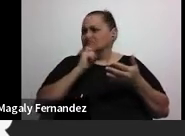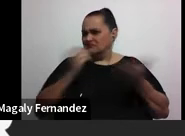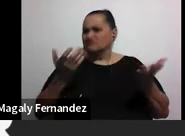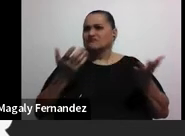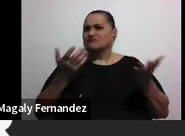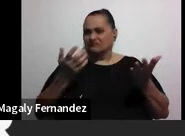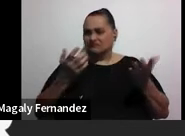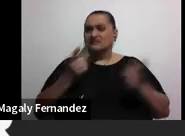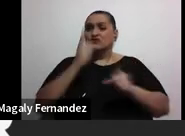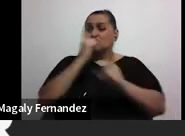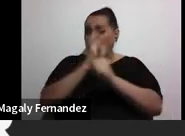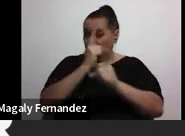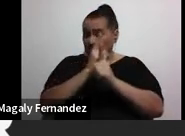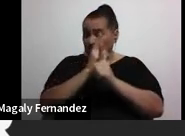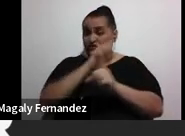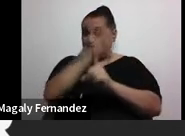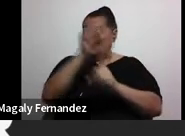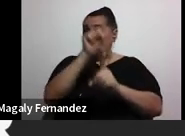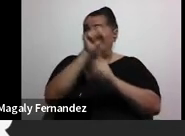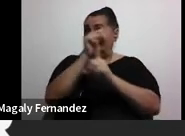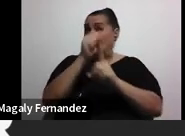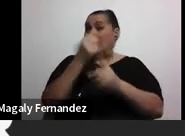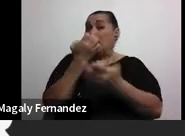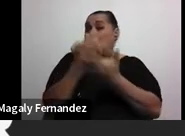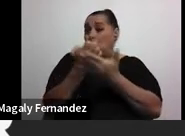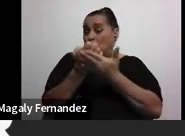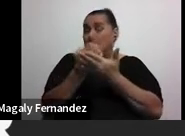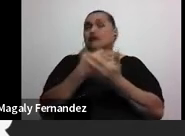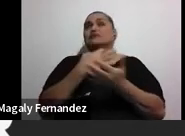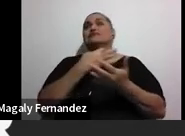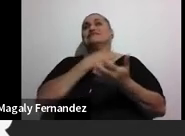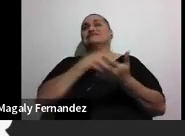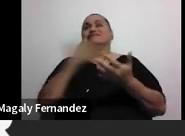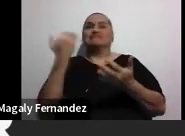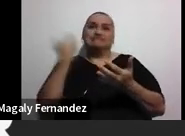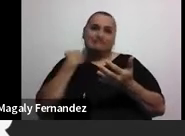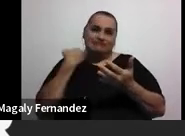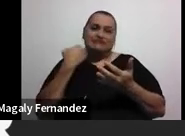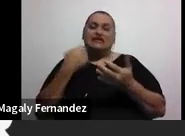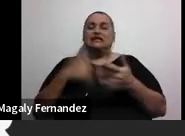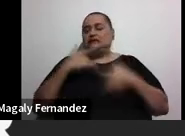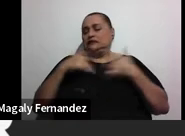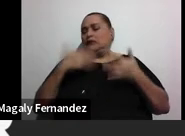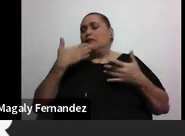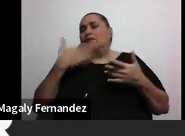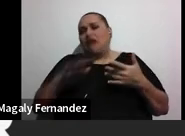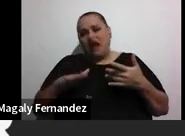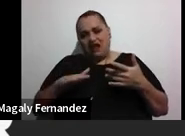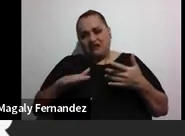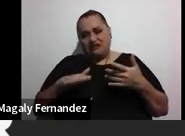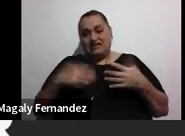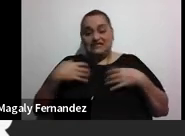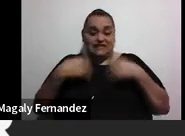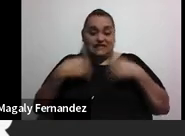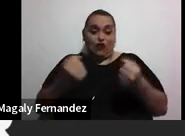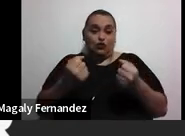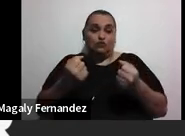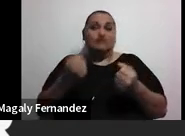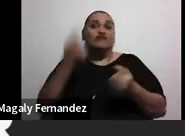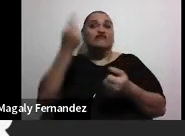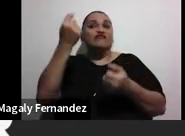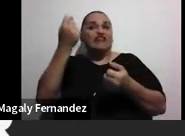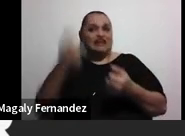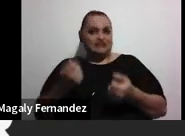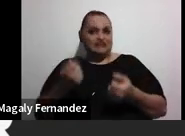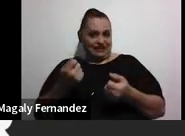situación económica también puede generar malestar en muchas otras áreas. Hay gente que llama salud financiera a esta área, ¿verdad? En